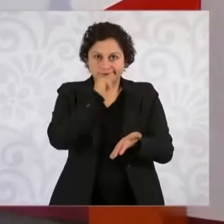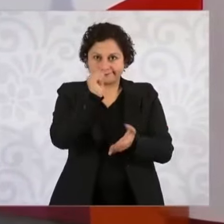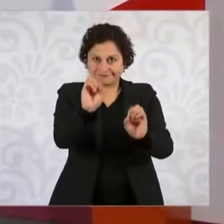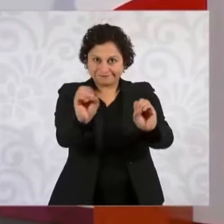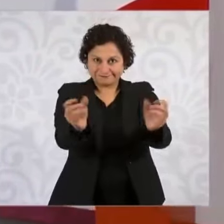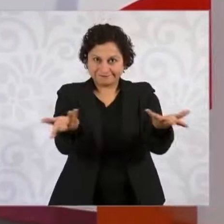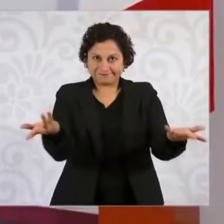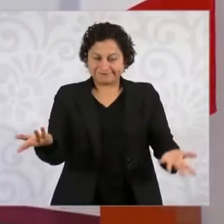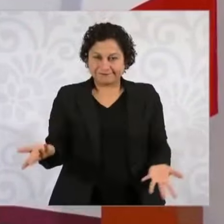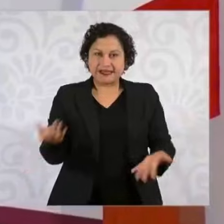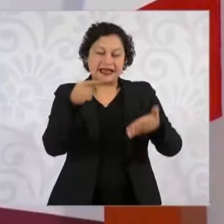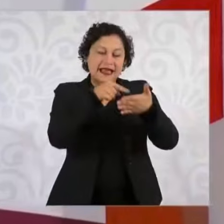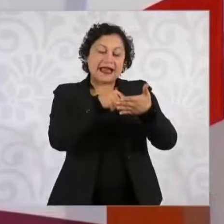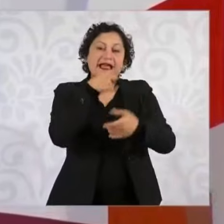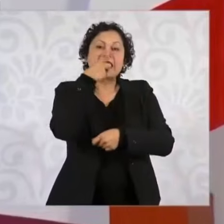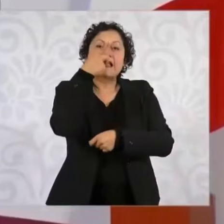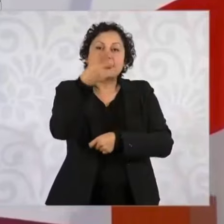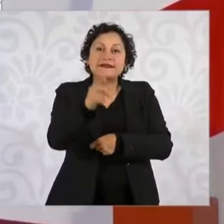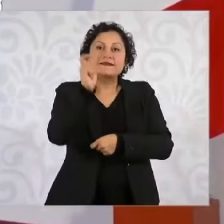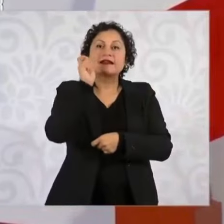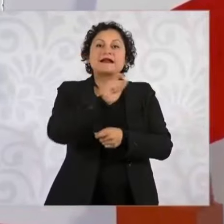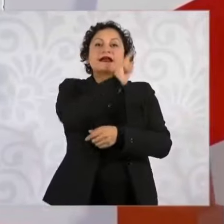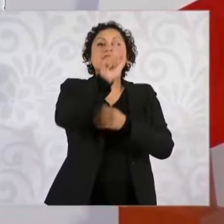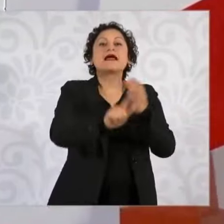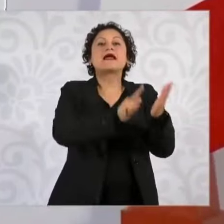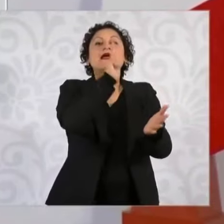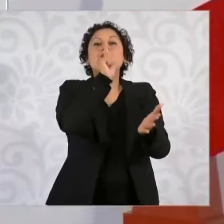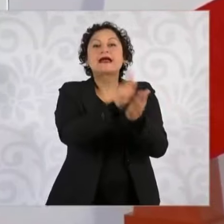Dicen cualquier reforma constitucional.